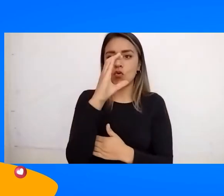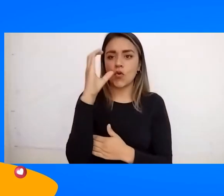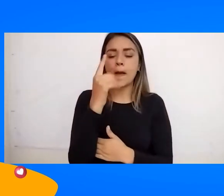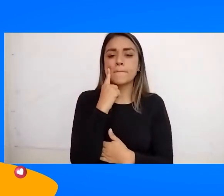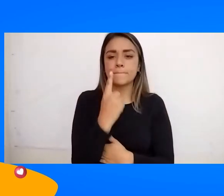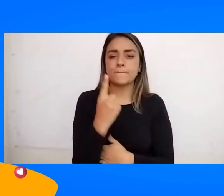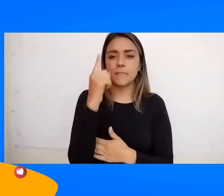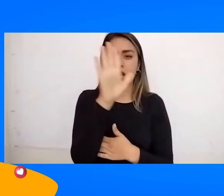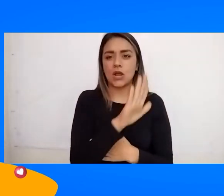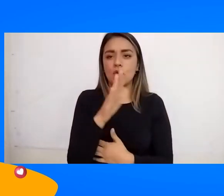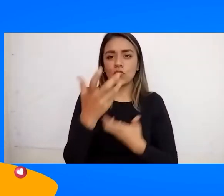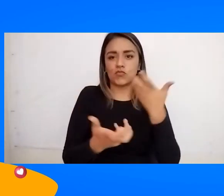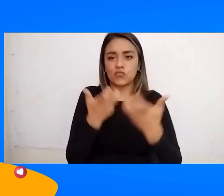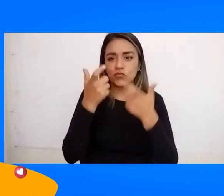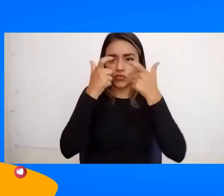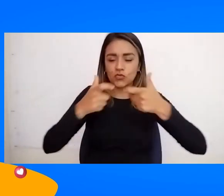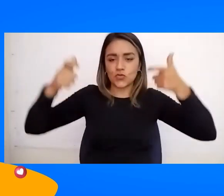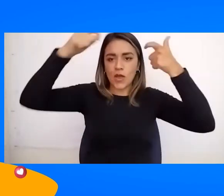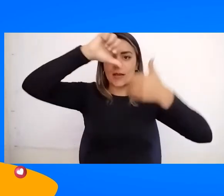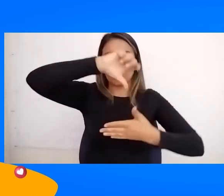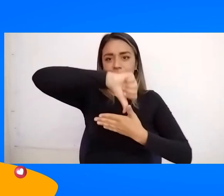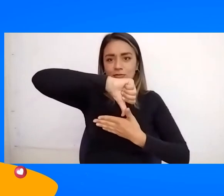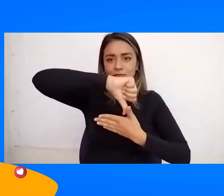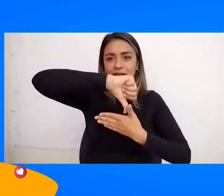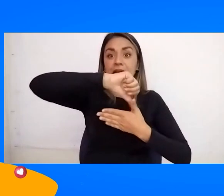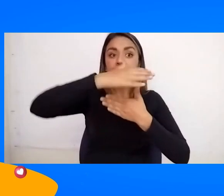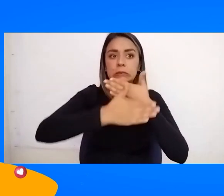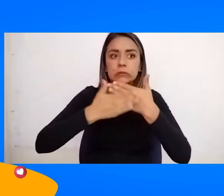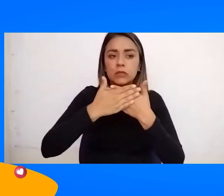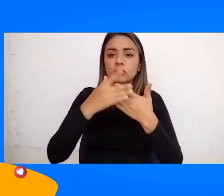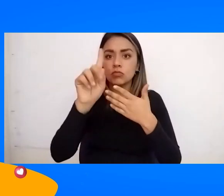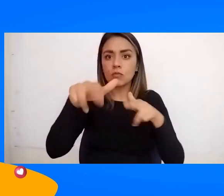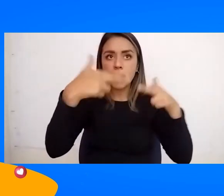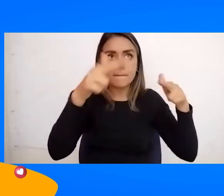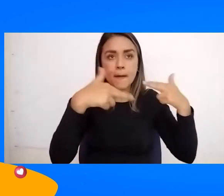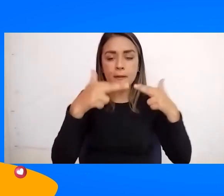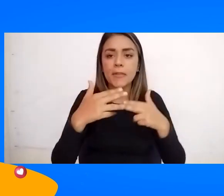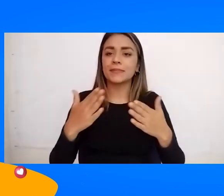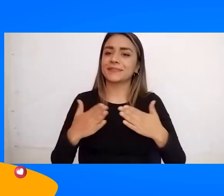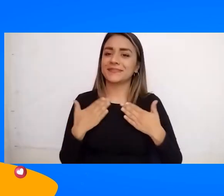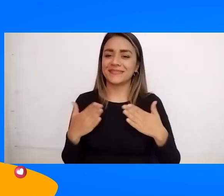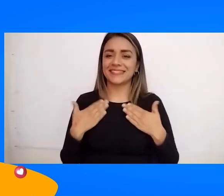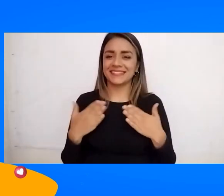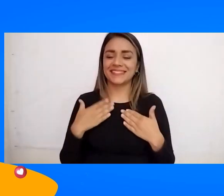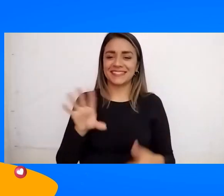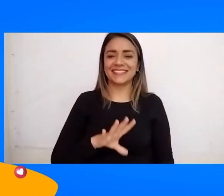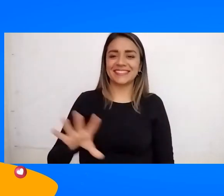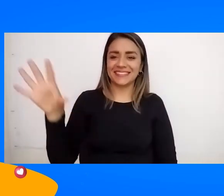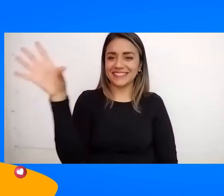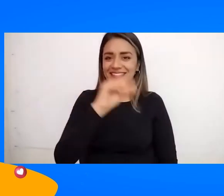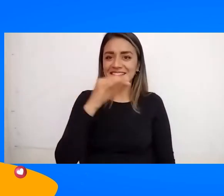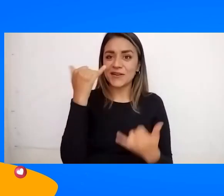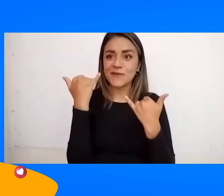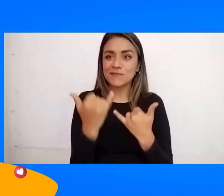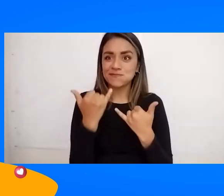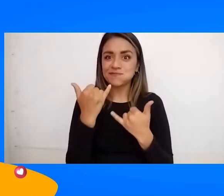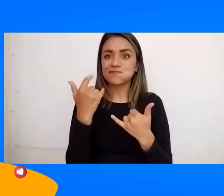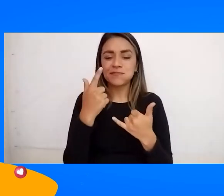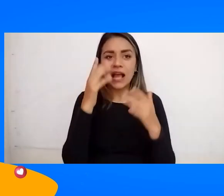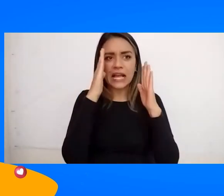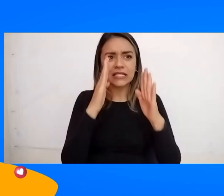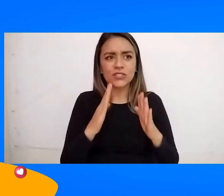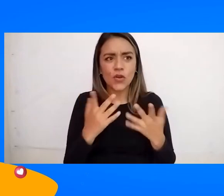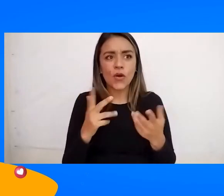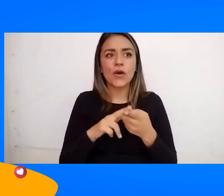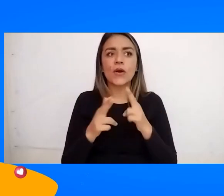Culinario En Sudamérica Entonces súper conectados Me alegra mucho Que todos estén aquí Súper pendientes Y